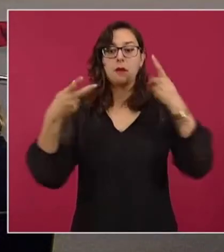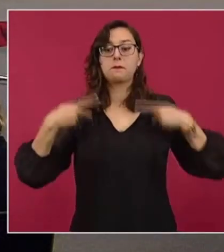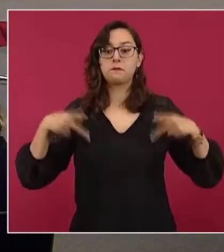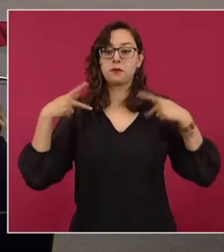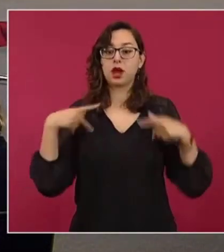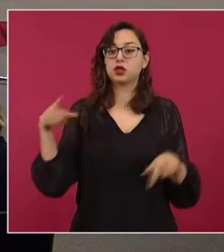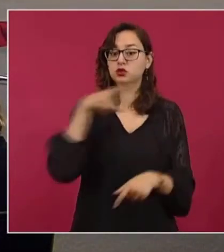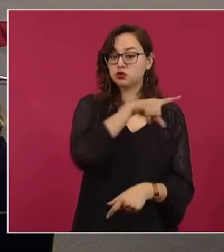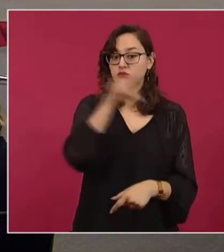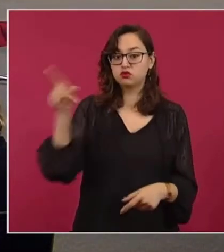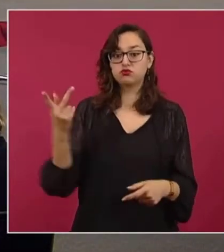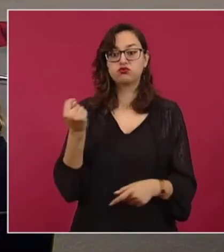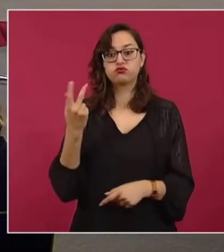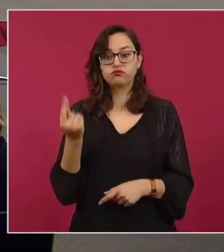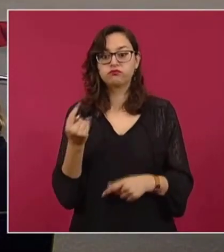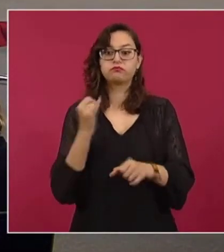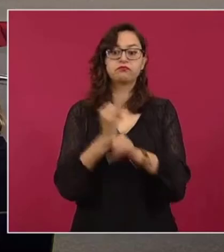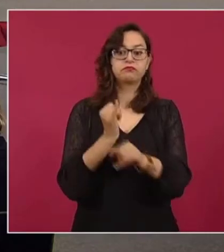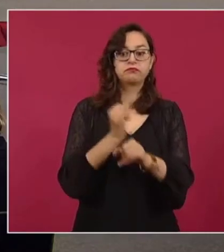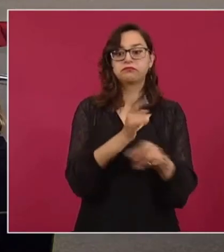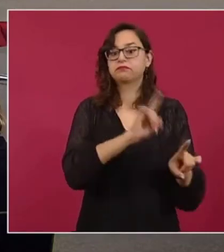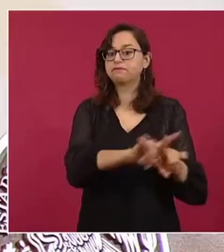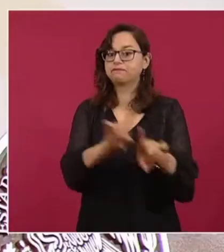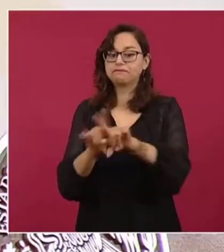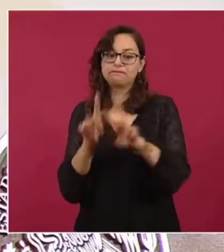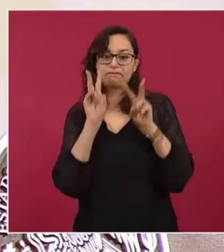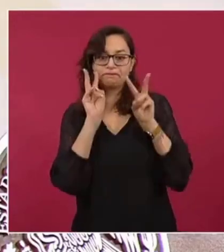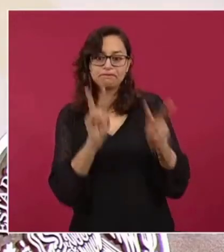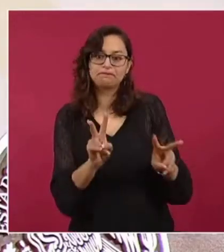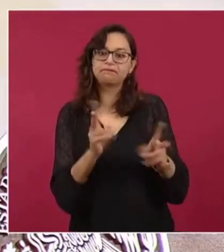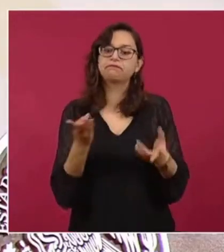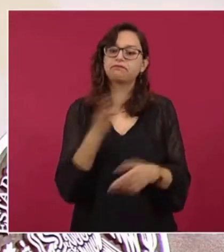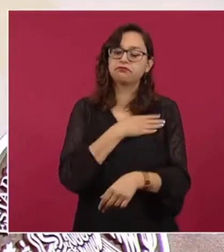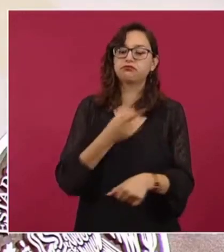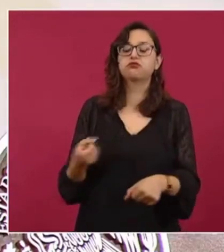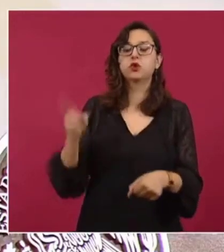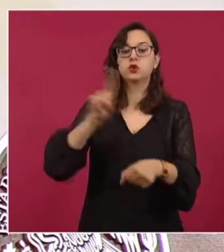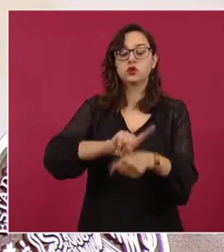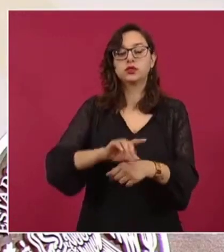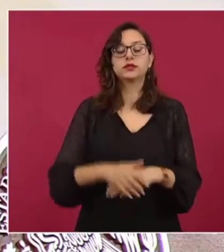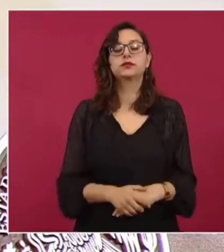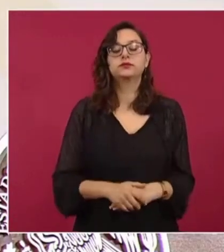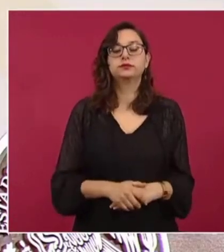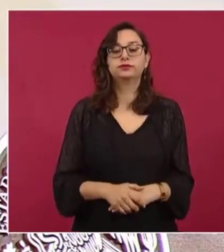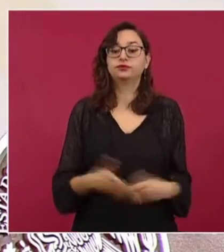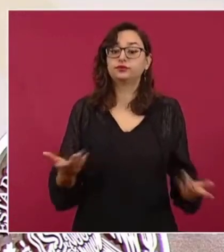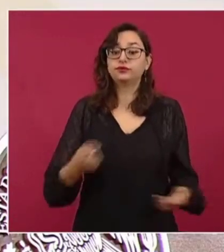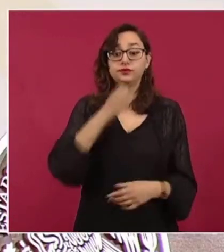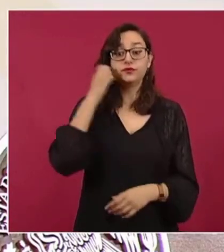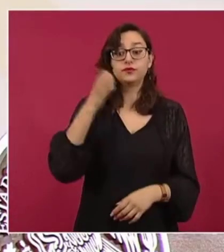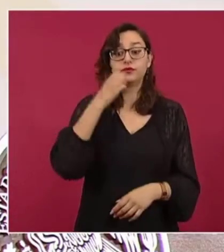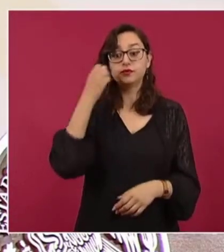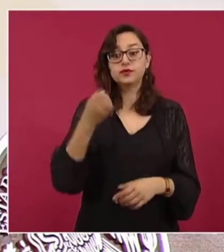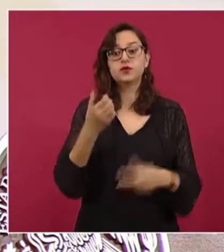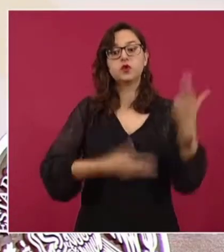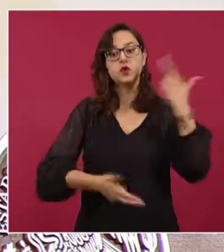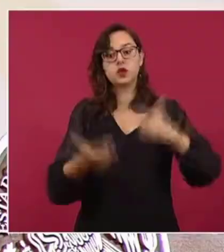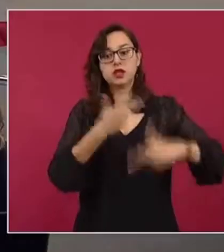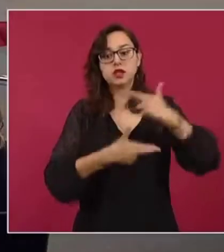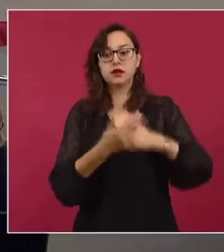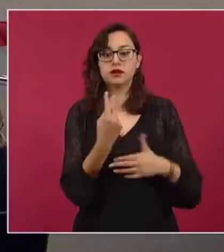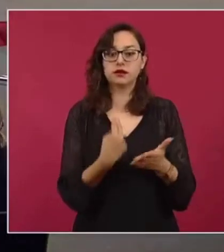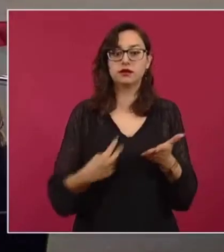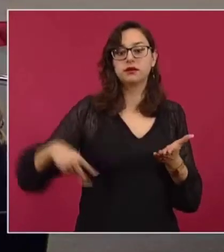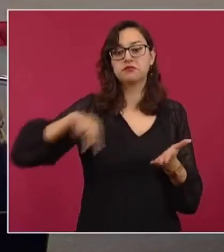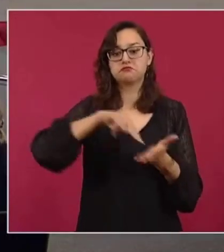de diversos medios. En lo que se refiere al informe de regreso a clases, tenemos las siguientes cifras. En